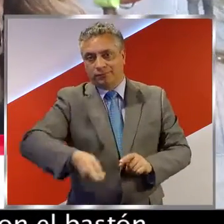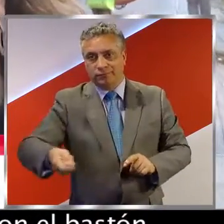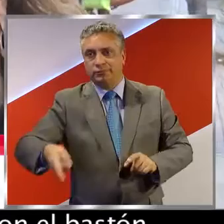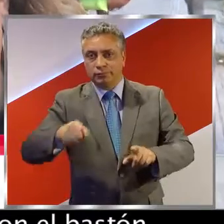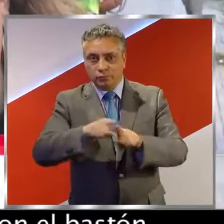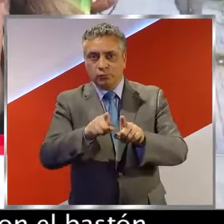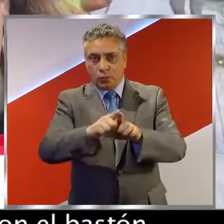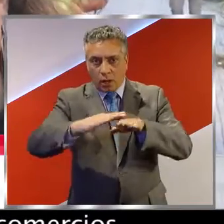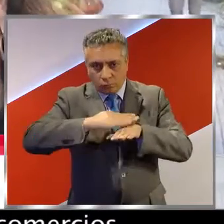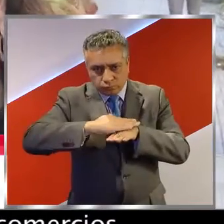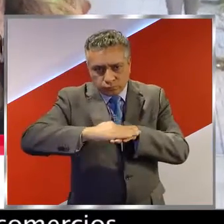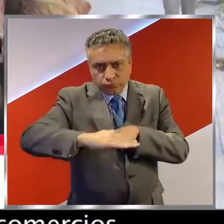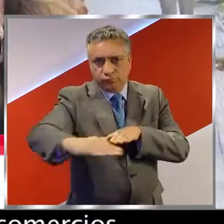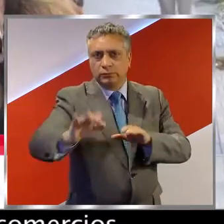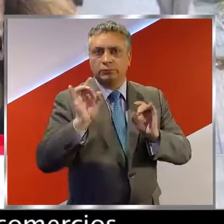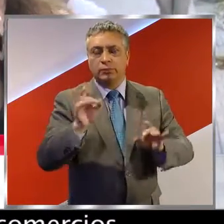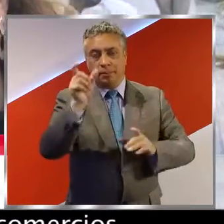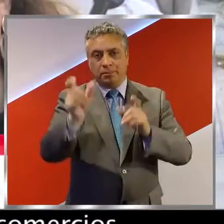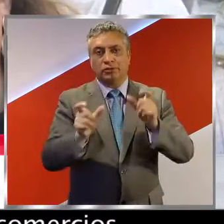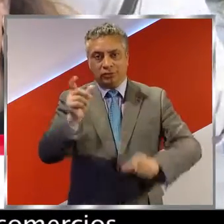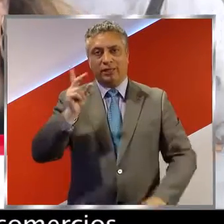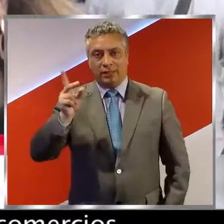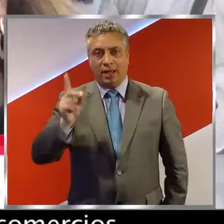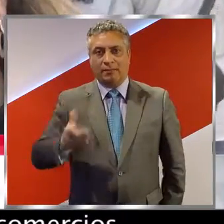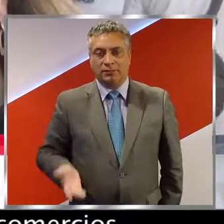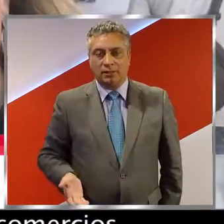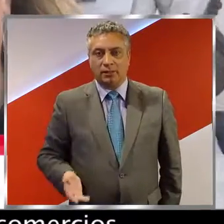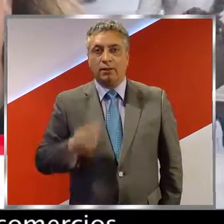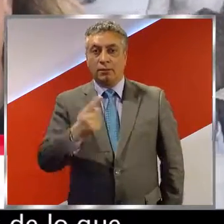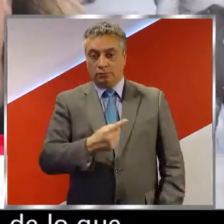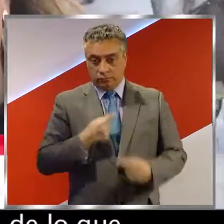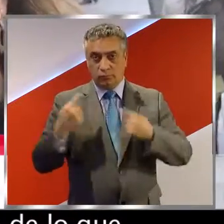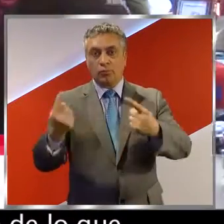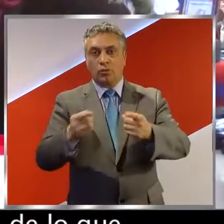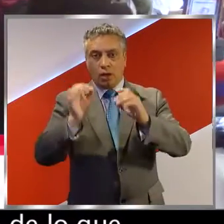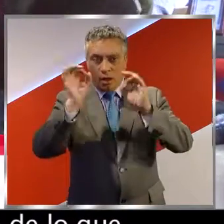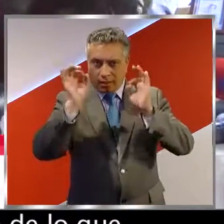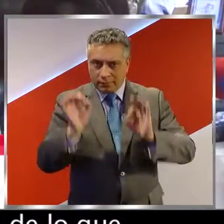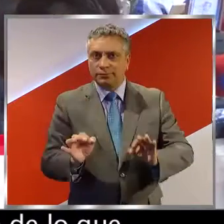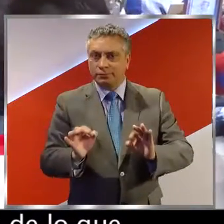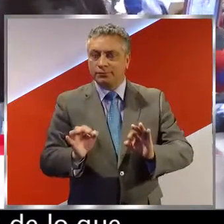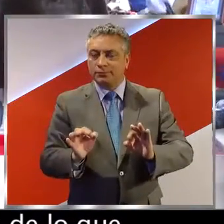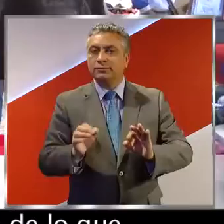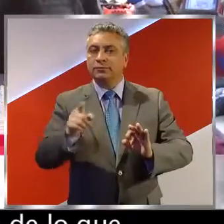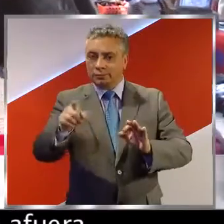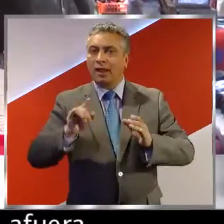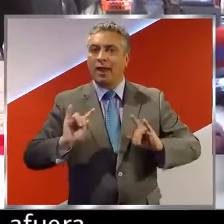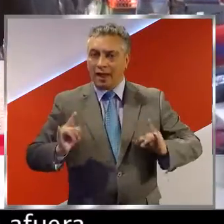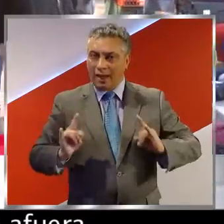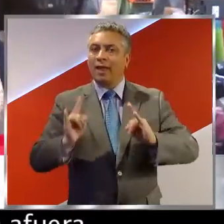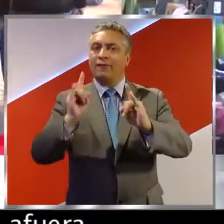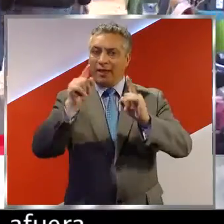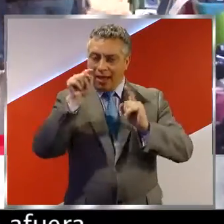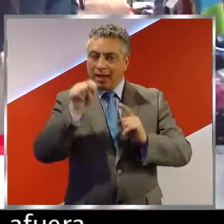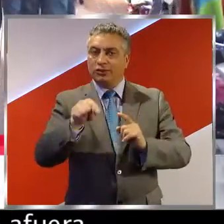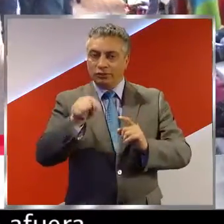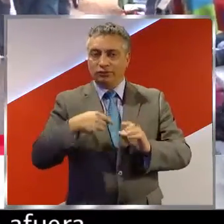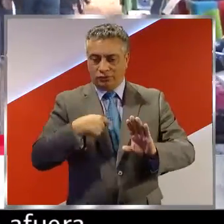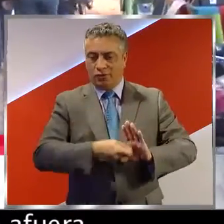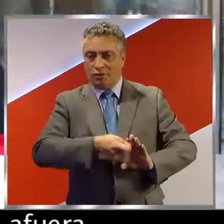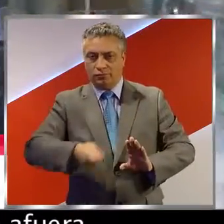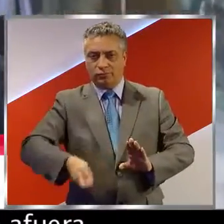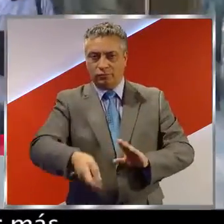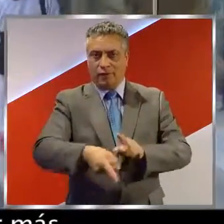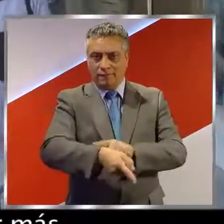para hallarnos con el bastón. Y siempre en orilla hay comercio o las mismas tiendas, aparte de lo que tienen adentro, lo